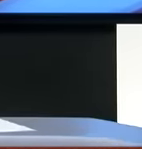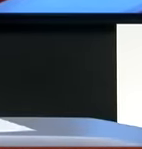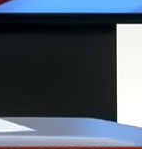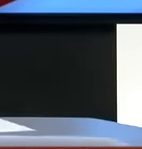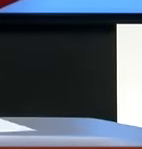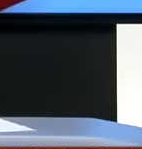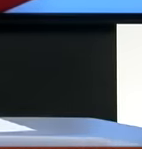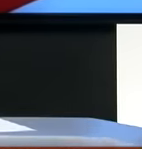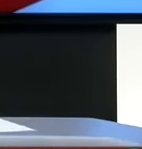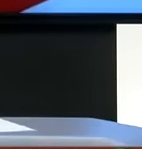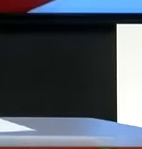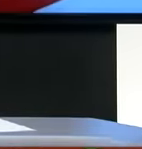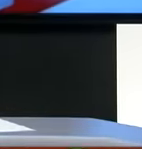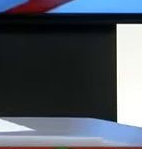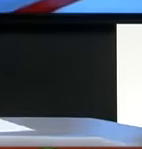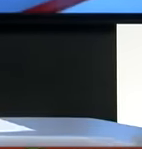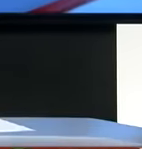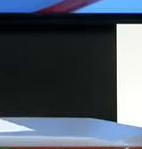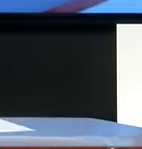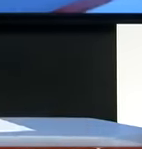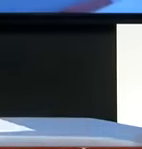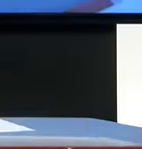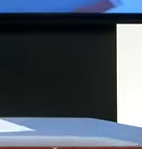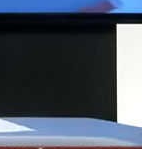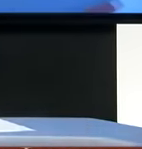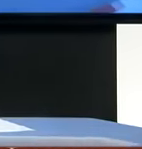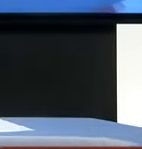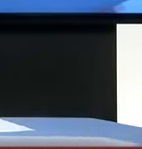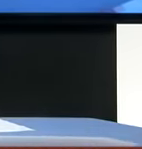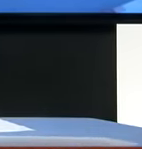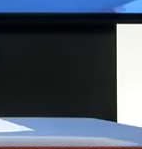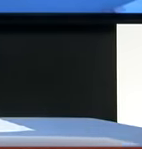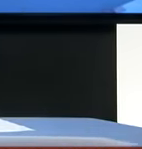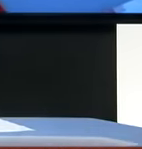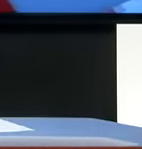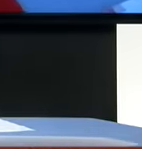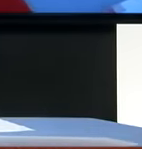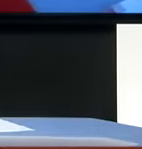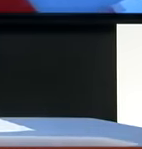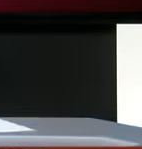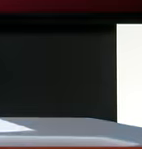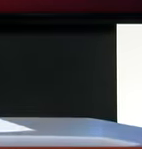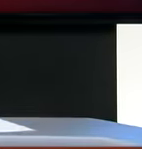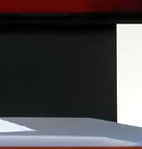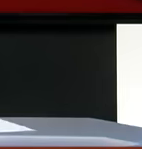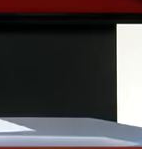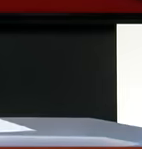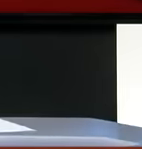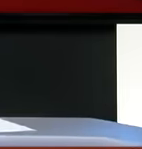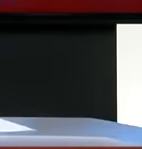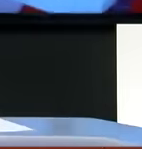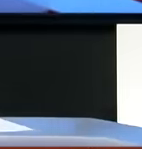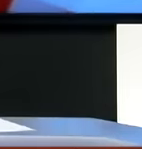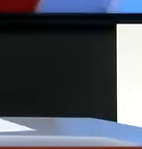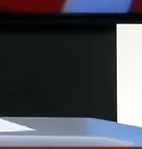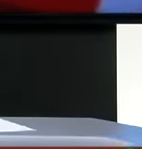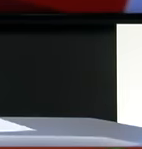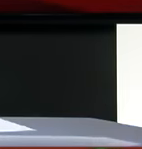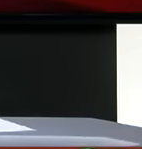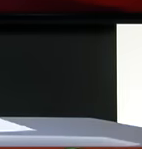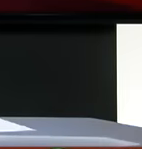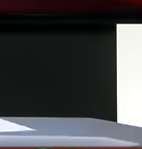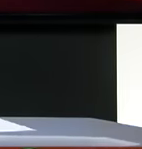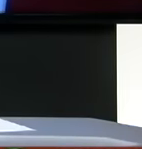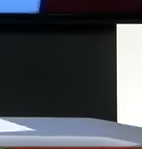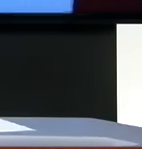Gracias Gracias Gracias Ana Cristina Gracias Y bueno pues ya está listo Luis Víctor Felipe Piz Víctor Felipe Piz Quien